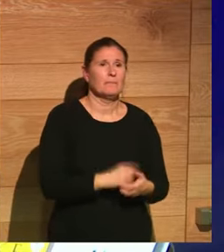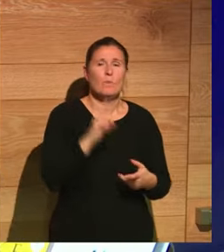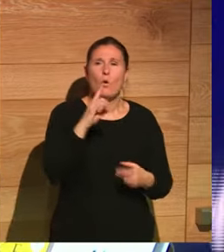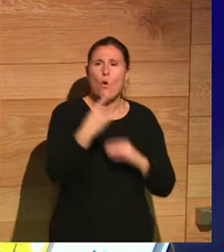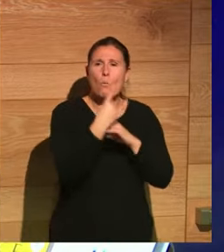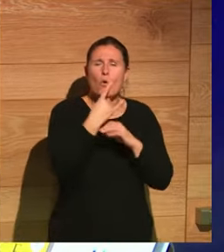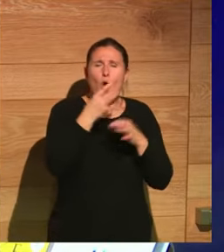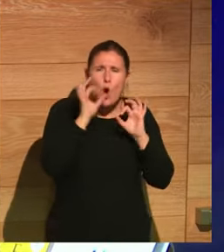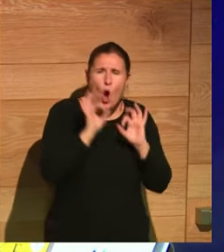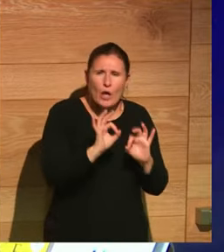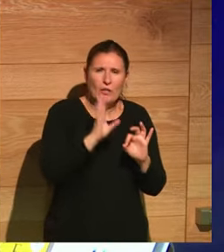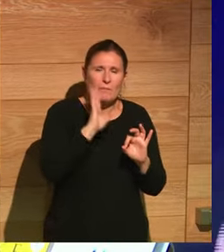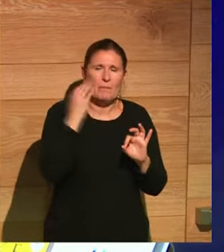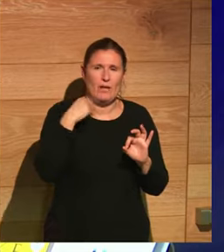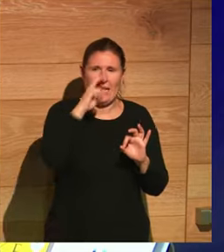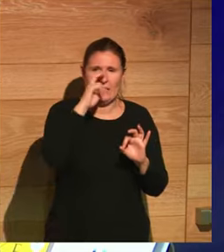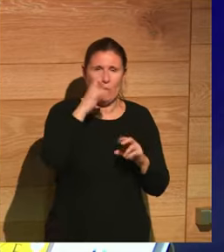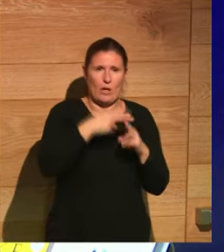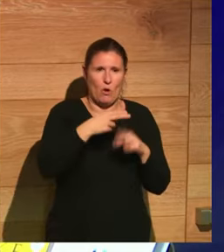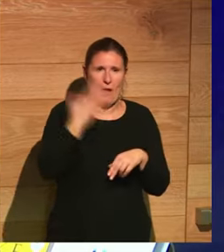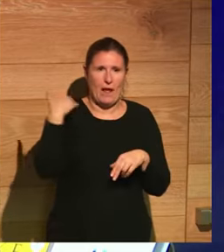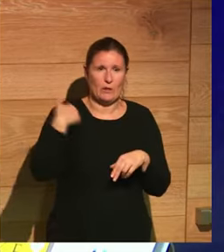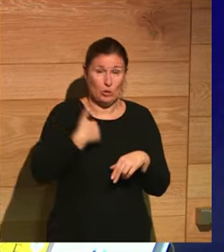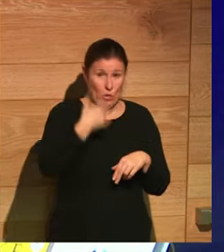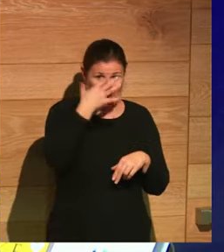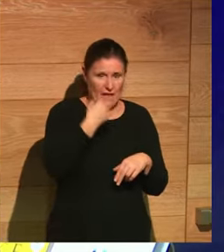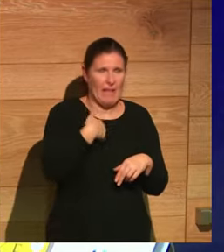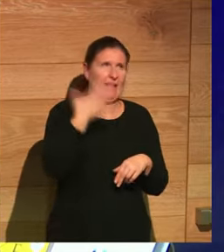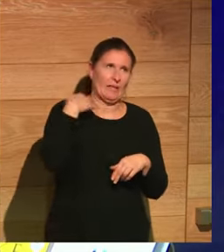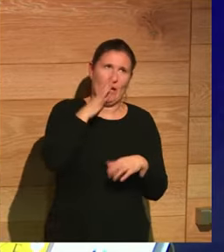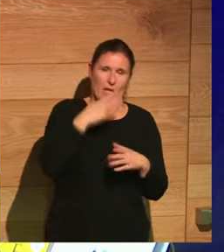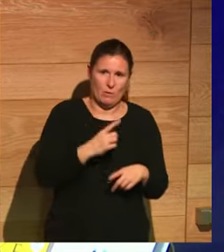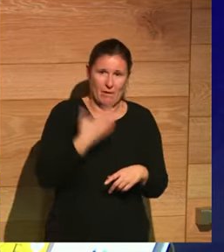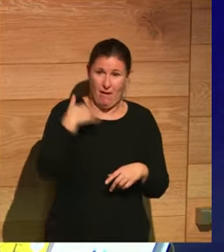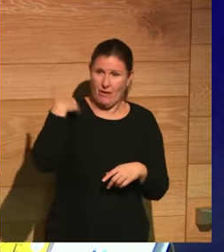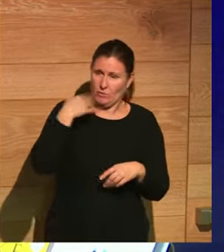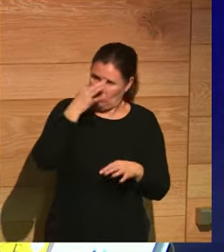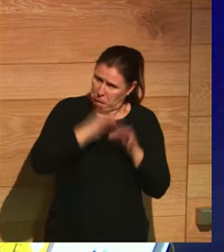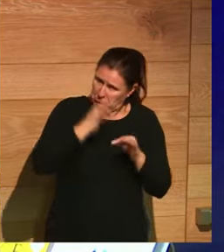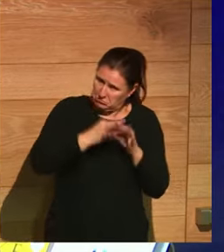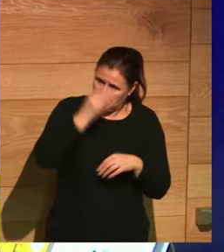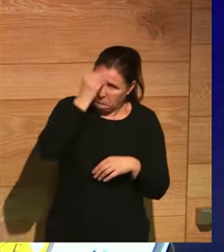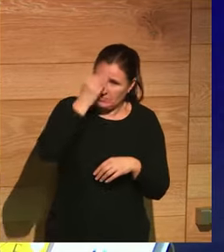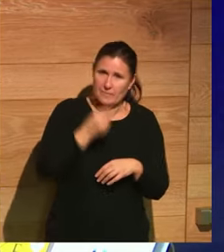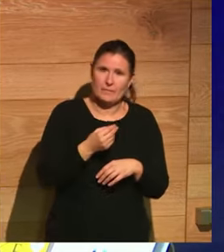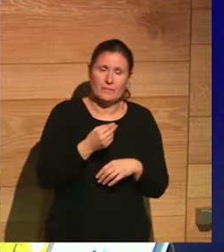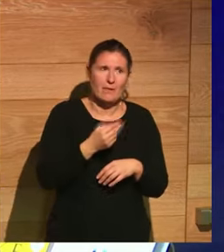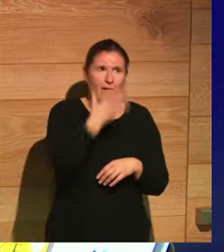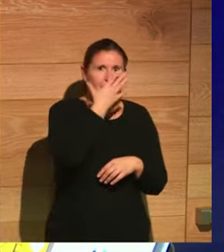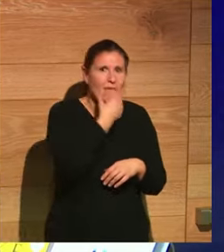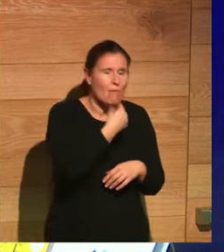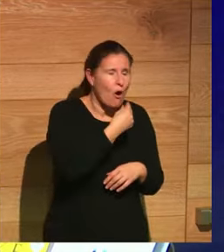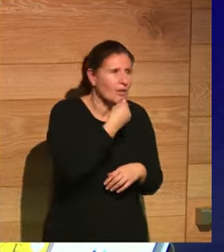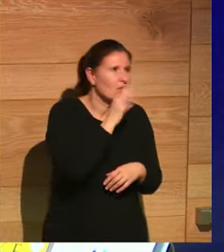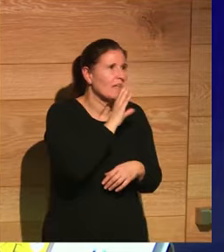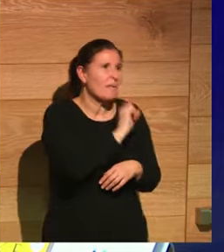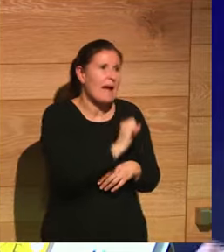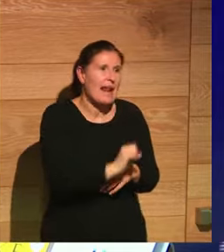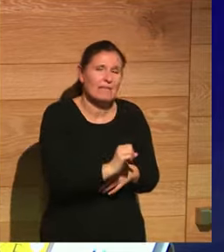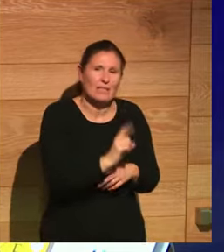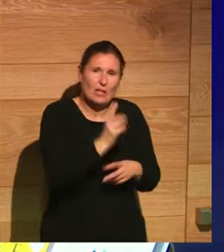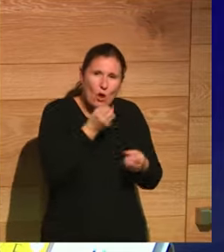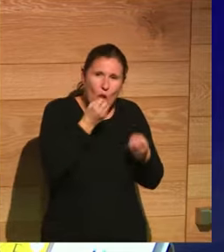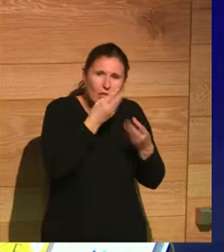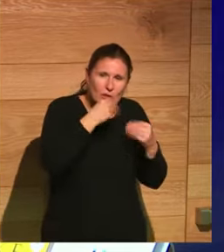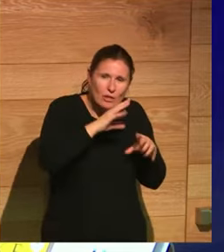sobre la antigua Roma que yo me creía hace muchos años ya pero yo me lo creía y decía qué bonito qué maravilla qué bien